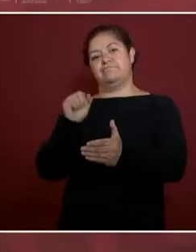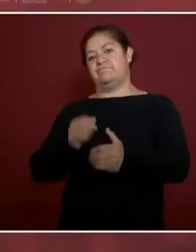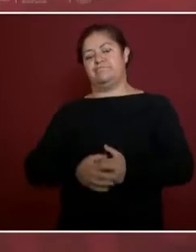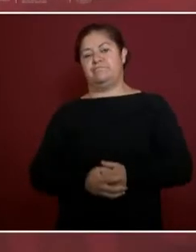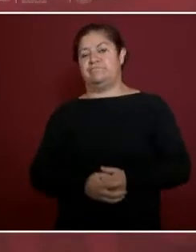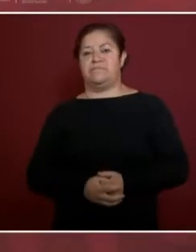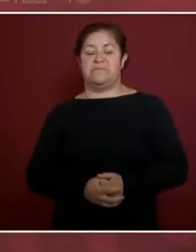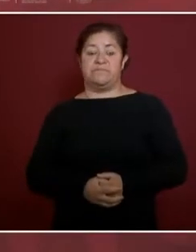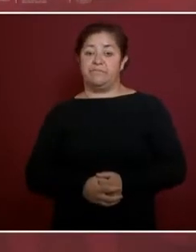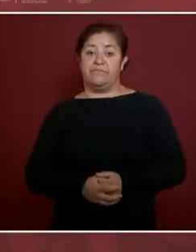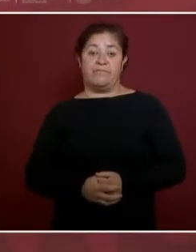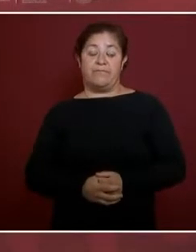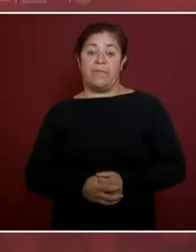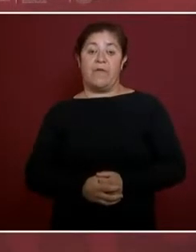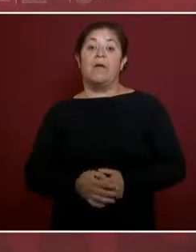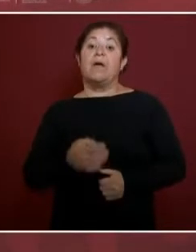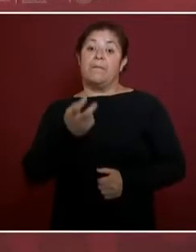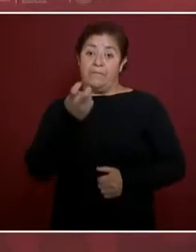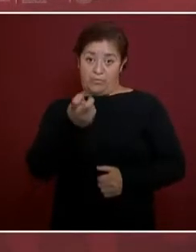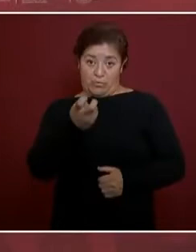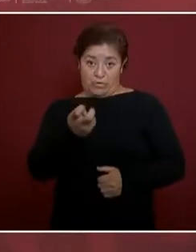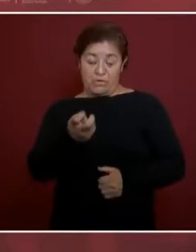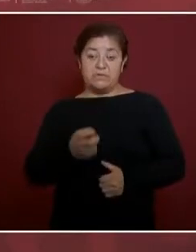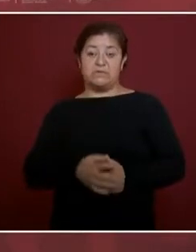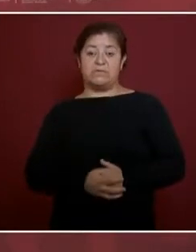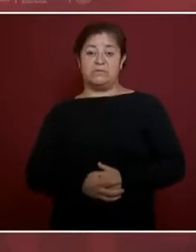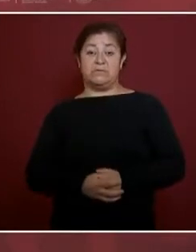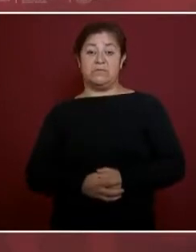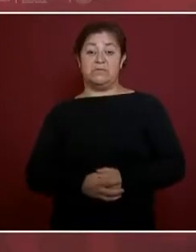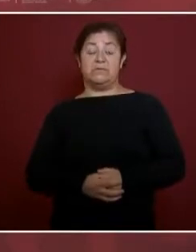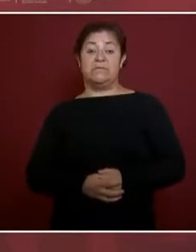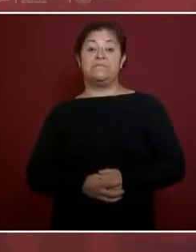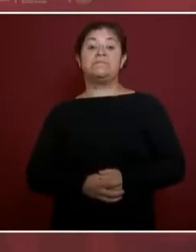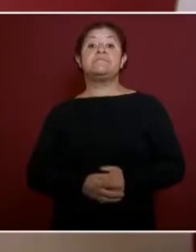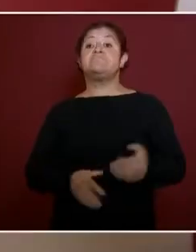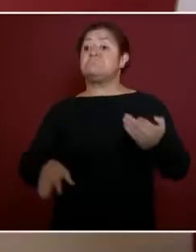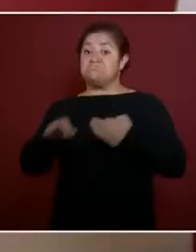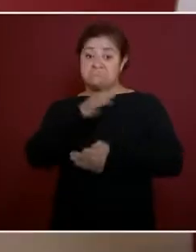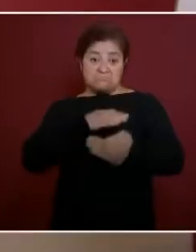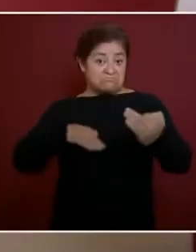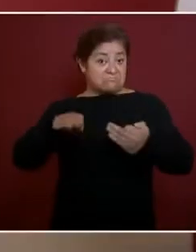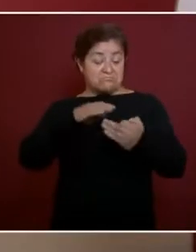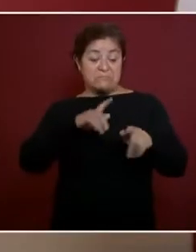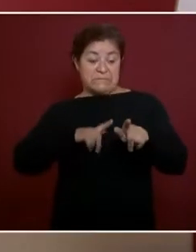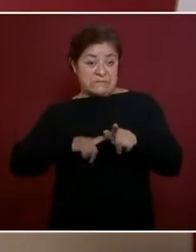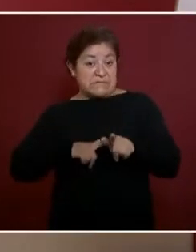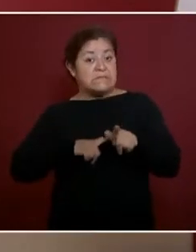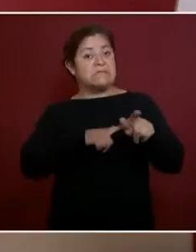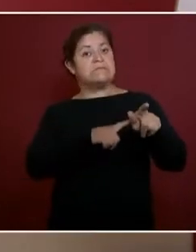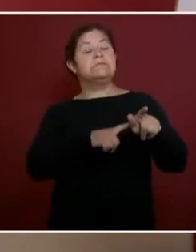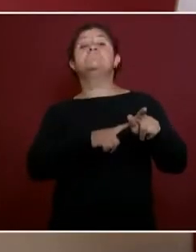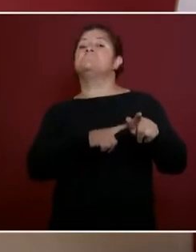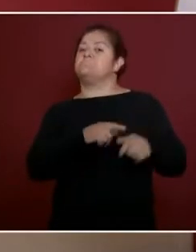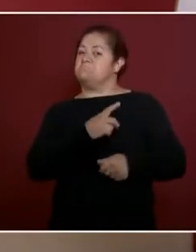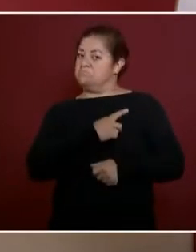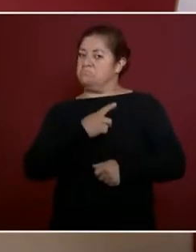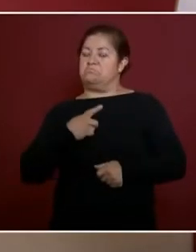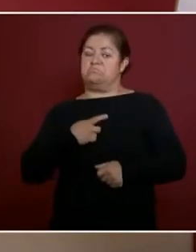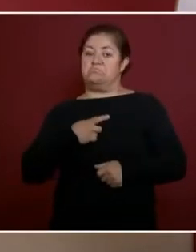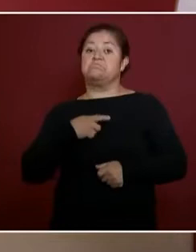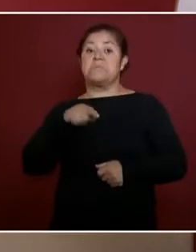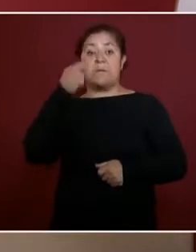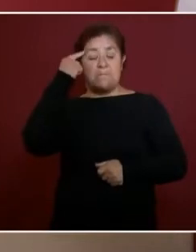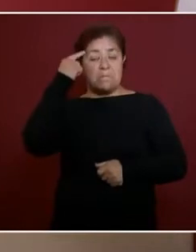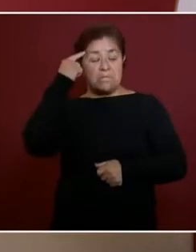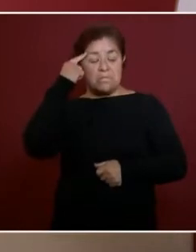Por eso tenemos que seguir con esta filosofía, con esta